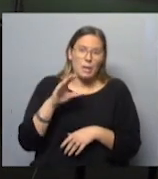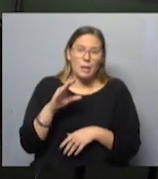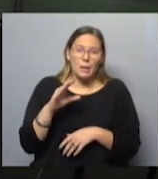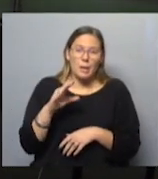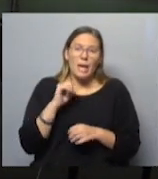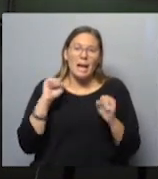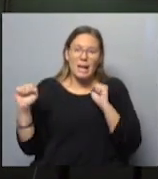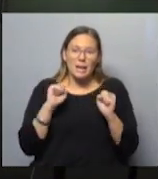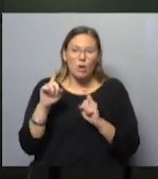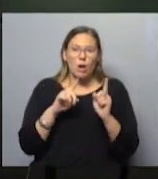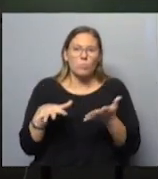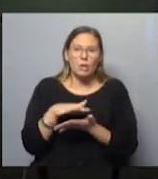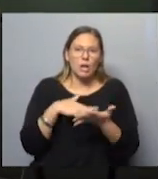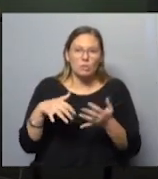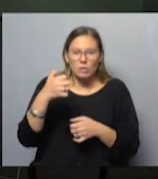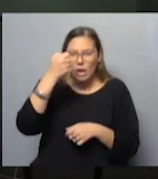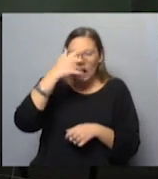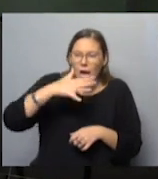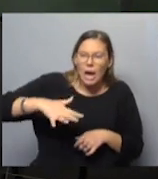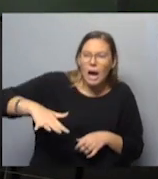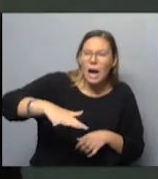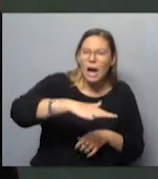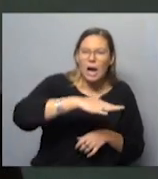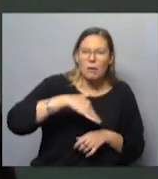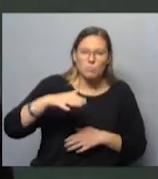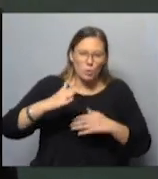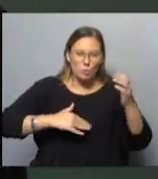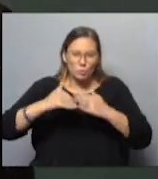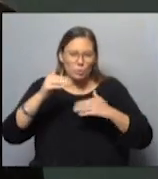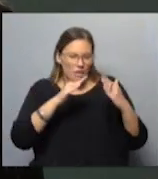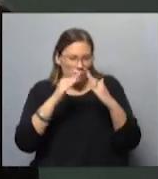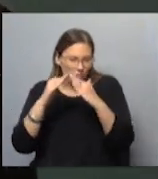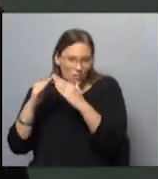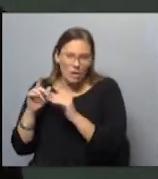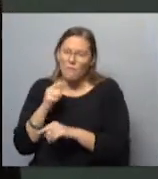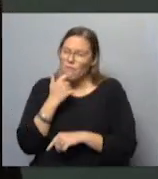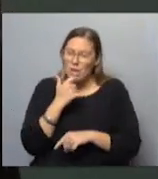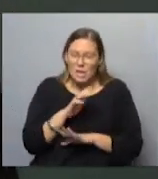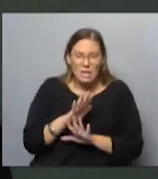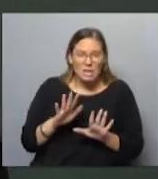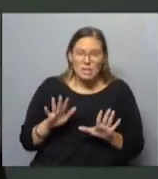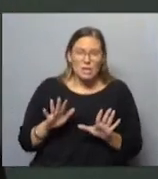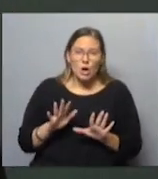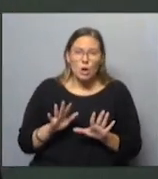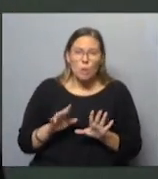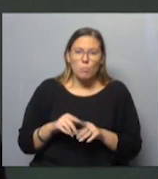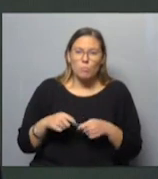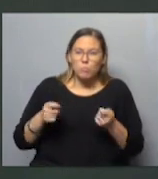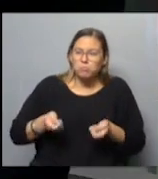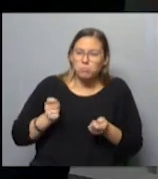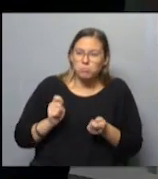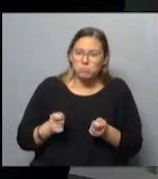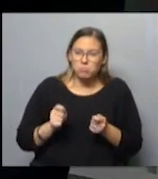aún tenía como zonas como más descampadas, no estaban construidas todas las viviendas, había muchísimos carritos